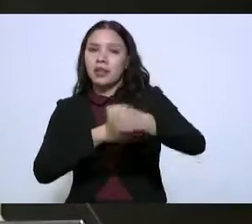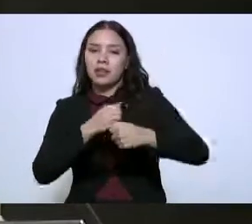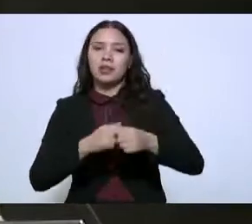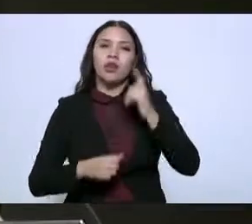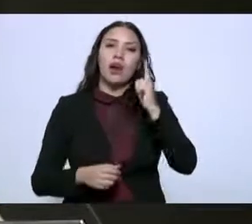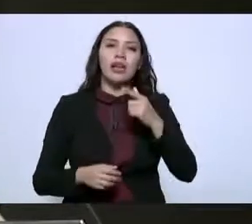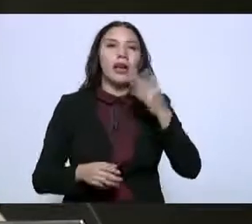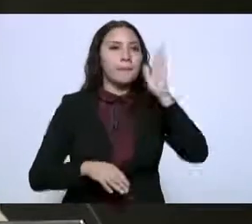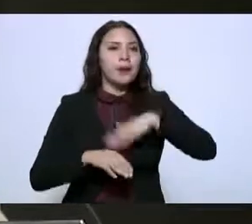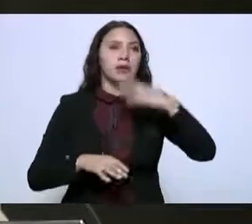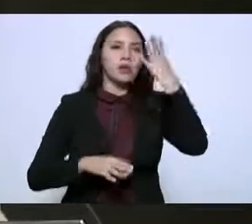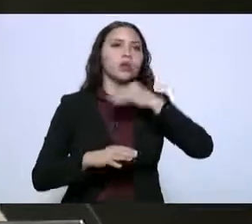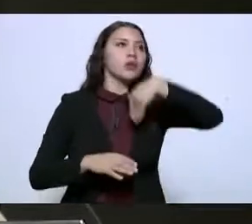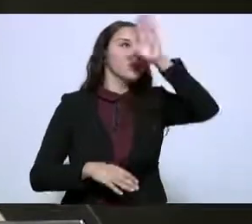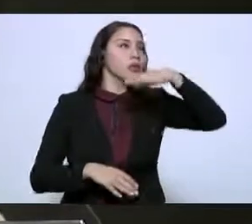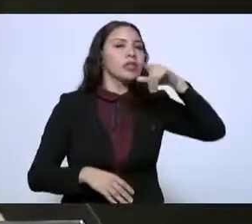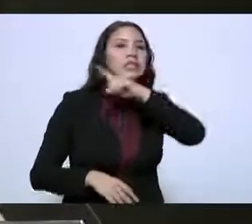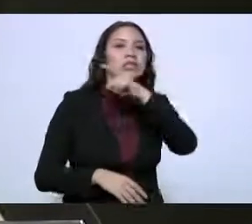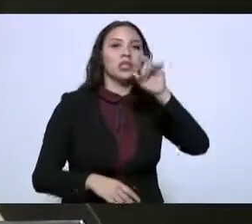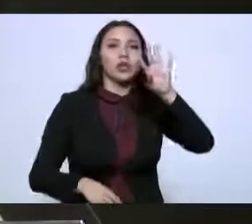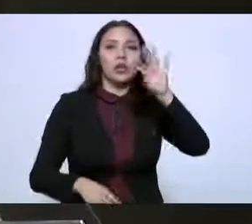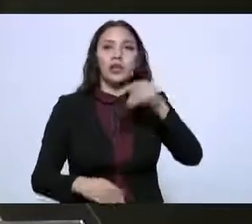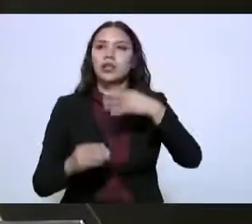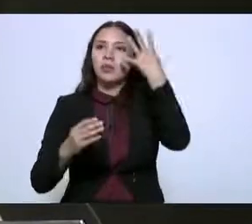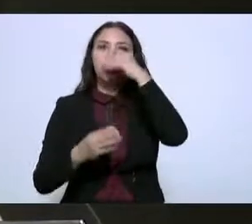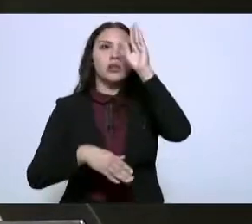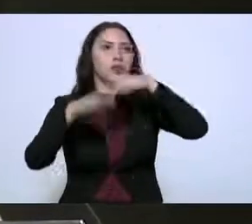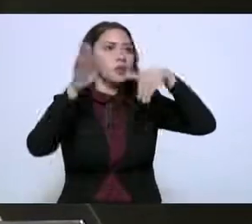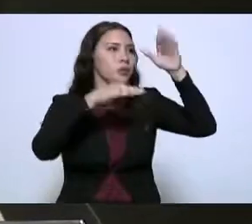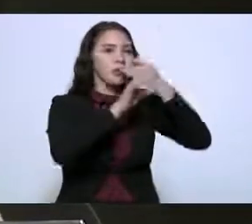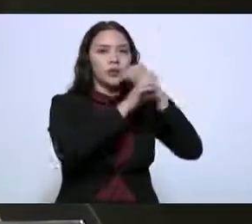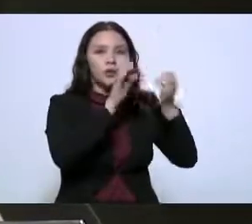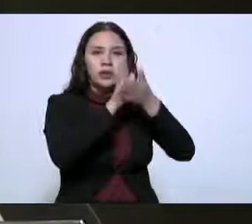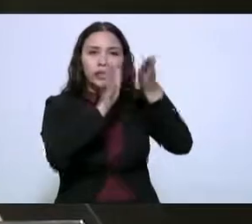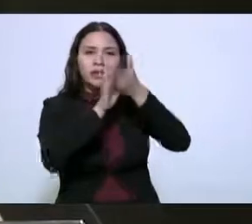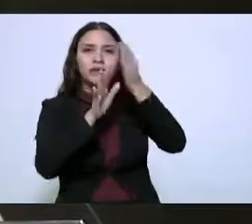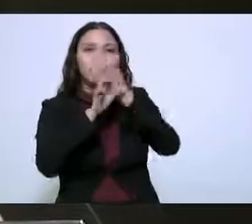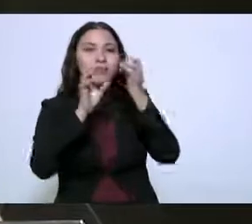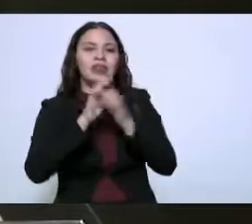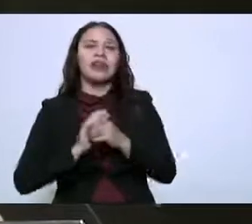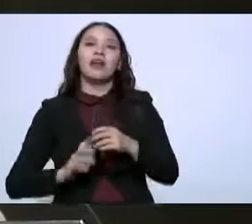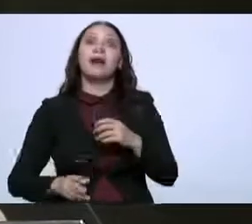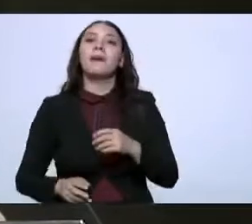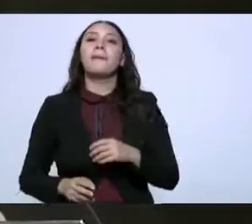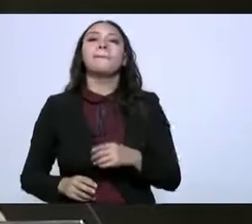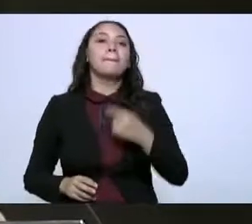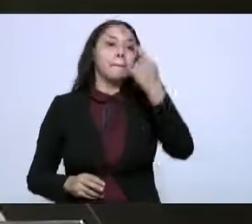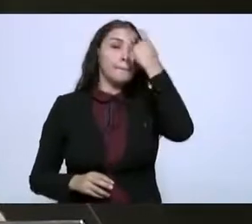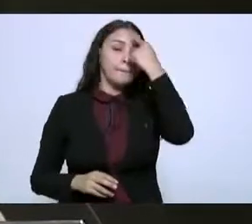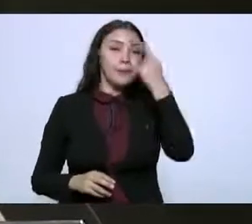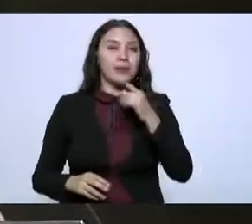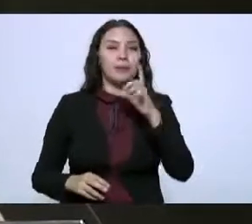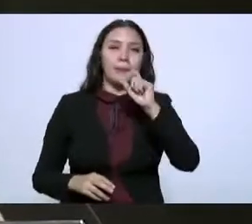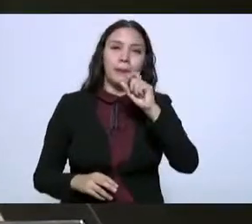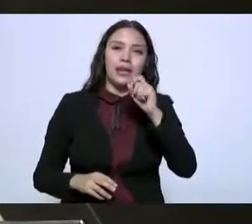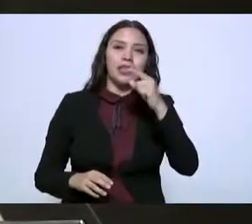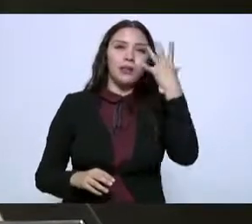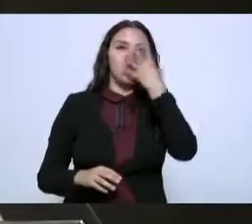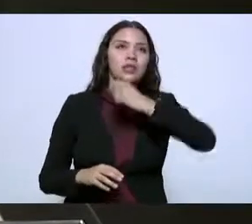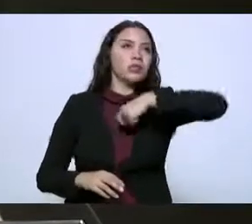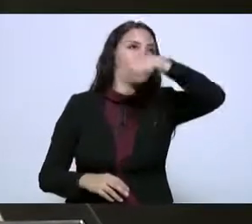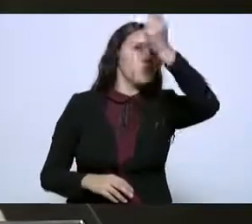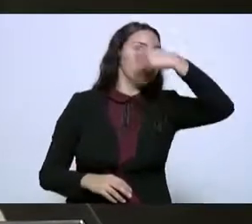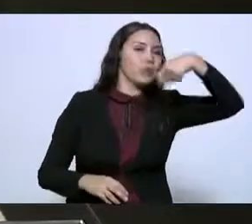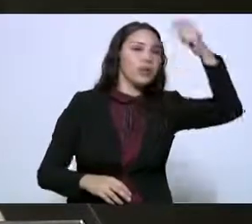fachadas en cada uno de los pueblos y también 11 mil metros cuadrados y también 20 murales en